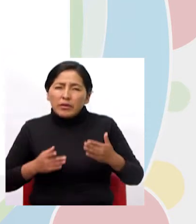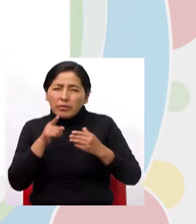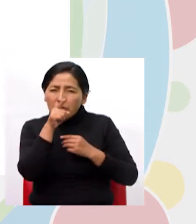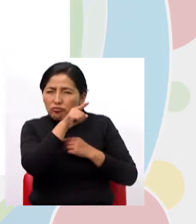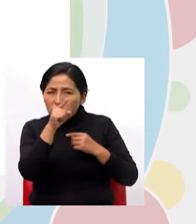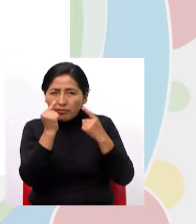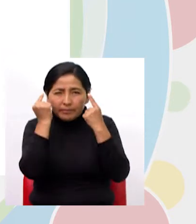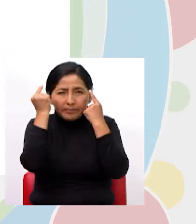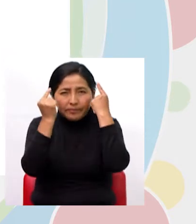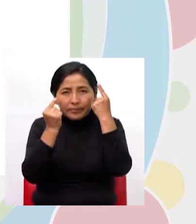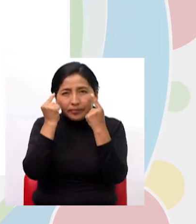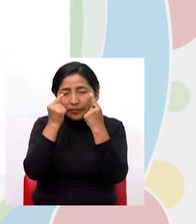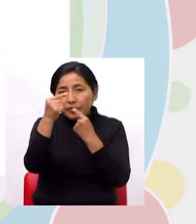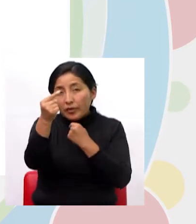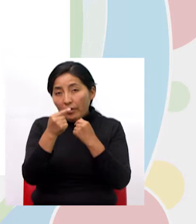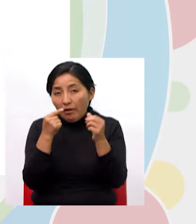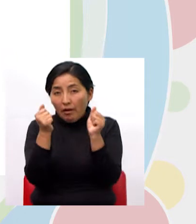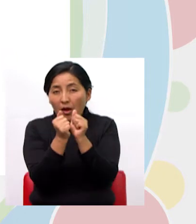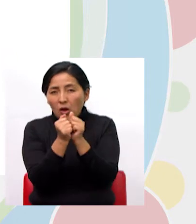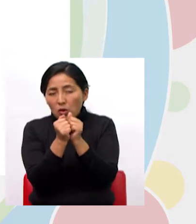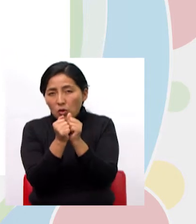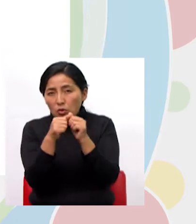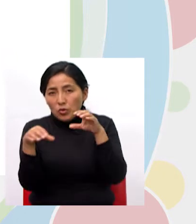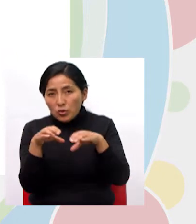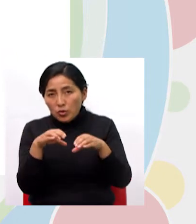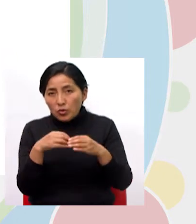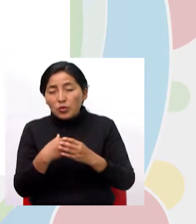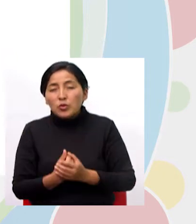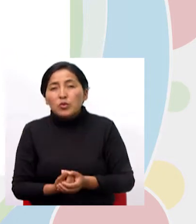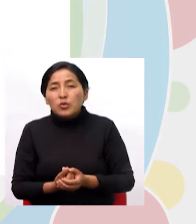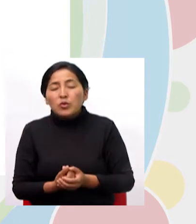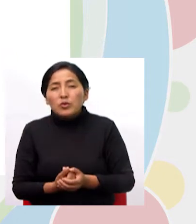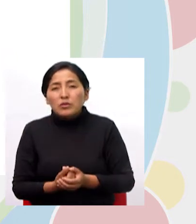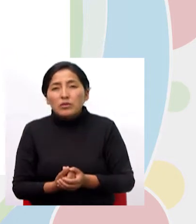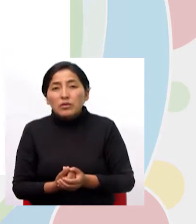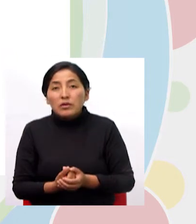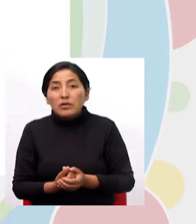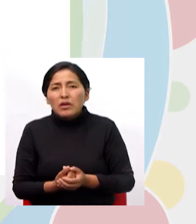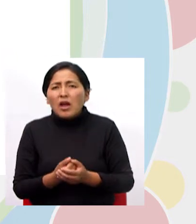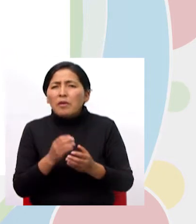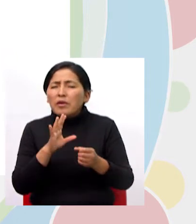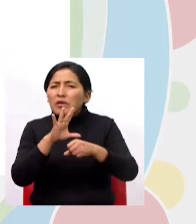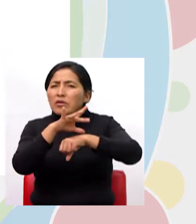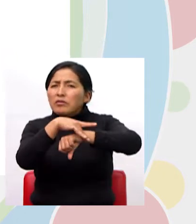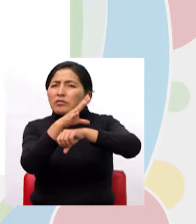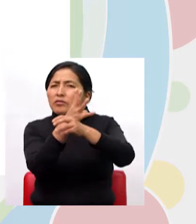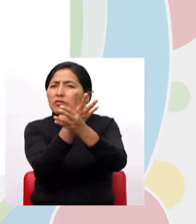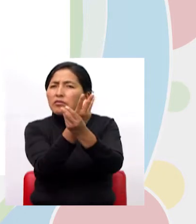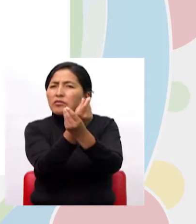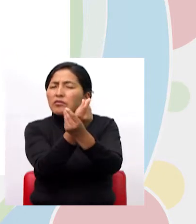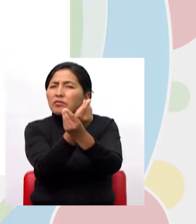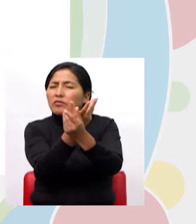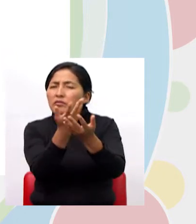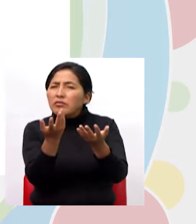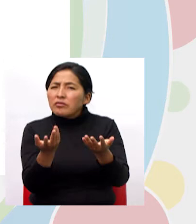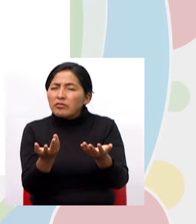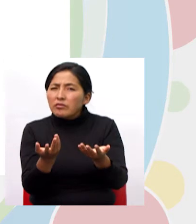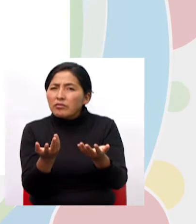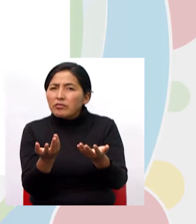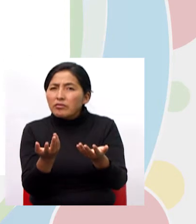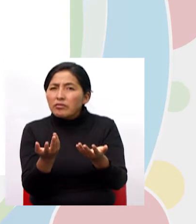juntamente conmigo lo vamos a relacionar vamos pensando el terrestre por ejemplo dice terrestre